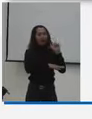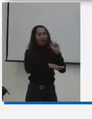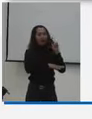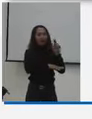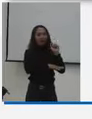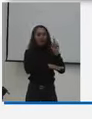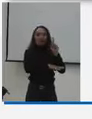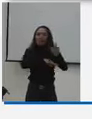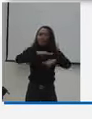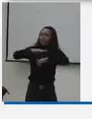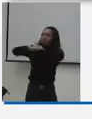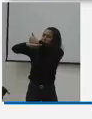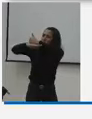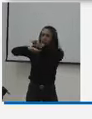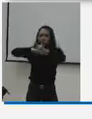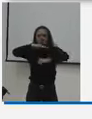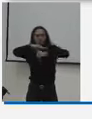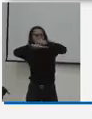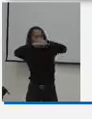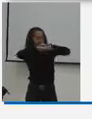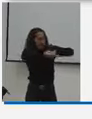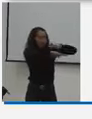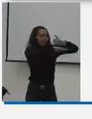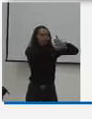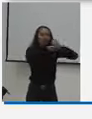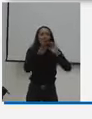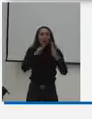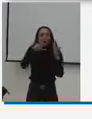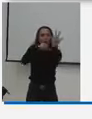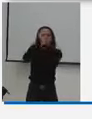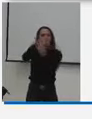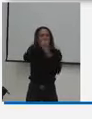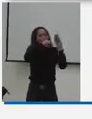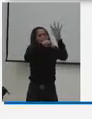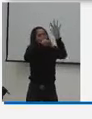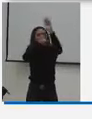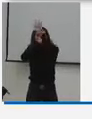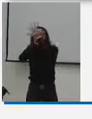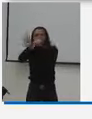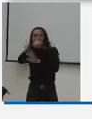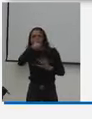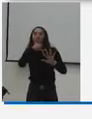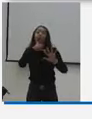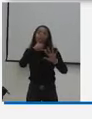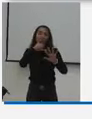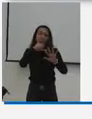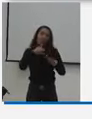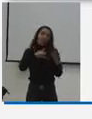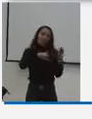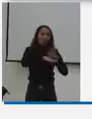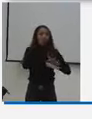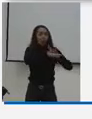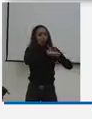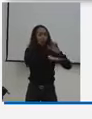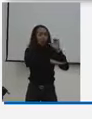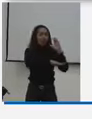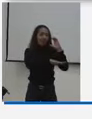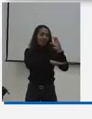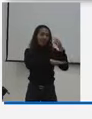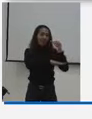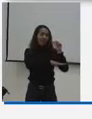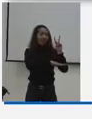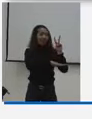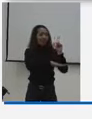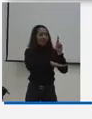a todos los dirigentes de los organismos territoriales, al doctor Juan Diego Echavarría, por supuesto, de la